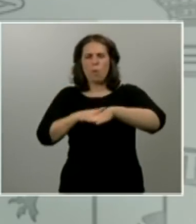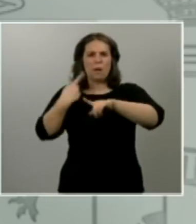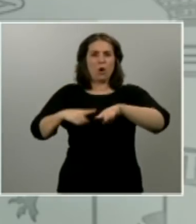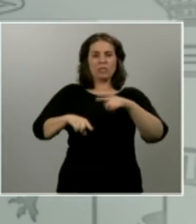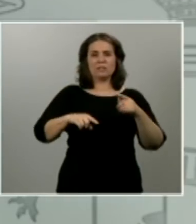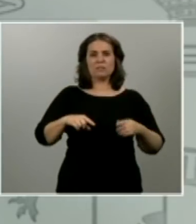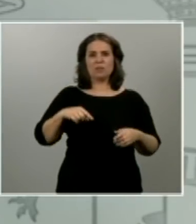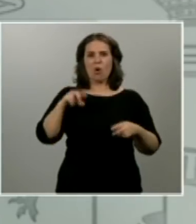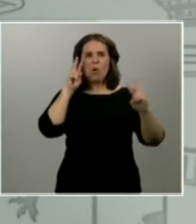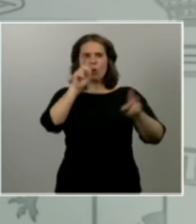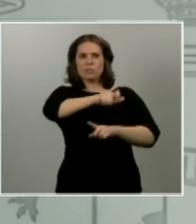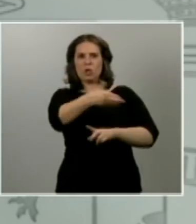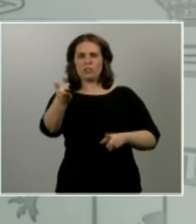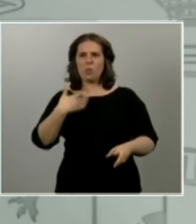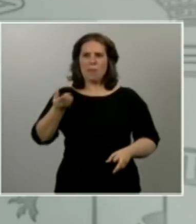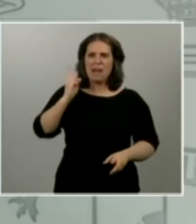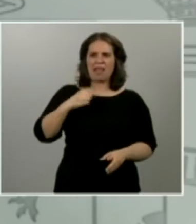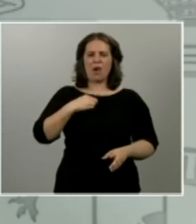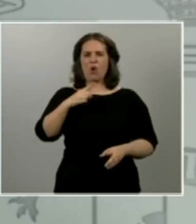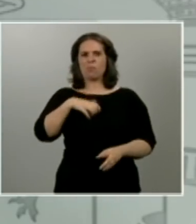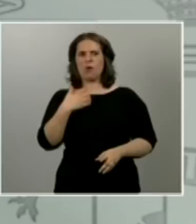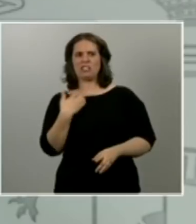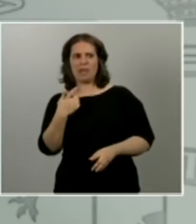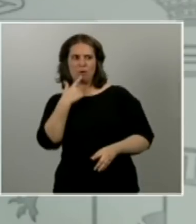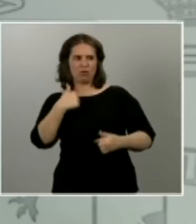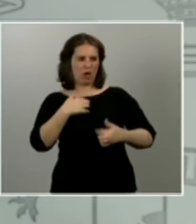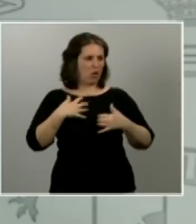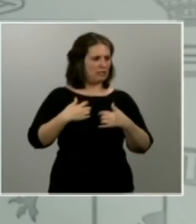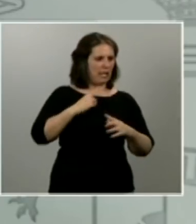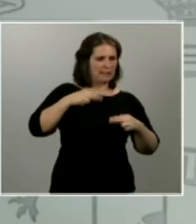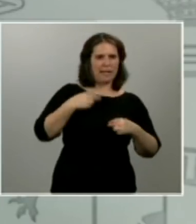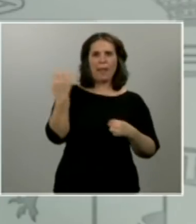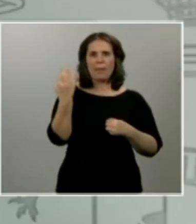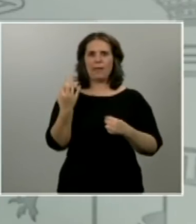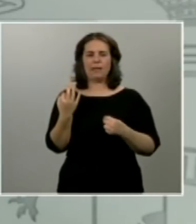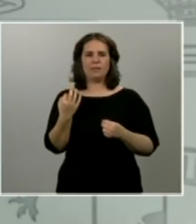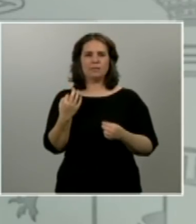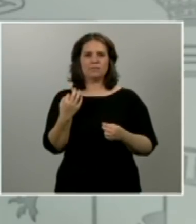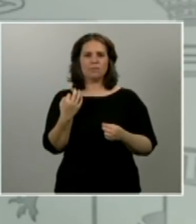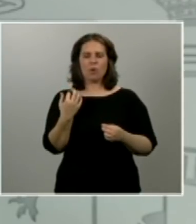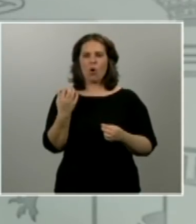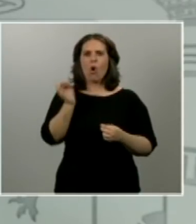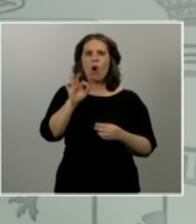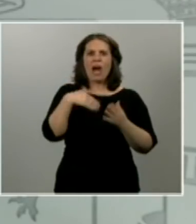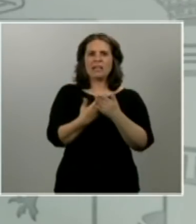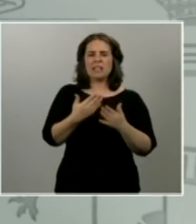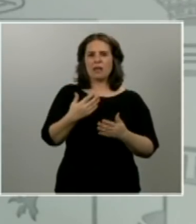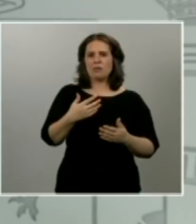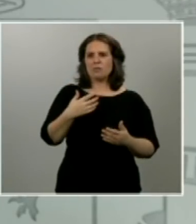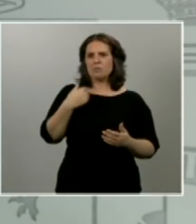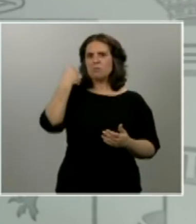un estorbo o como una amenaza podemos desentendernos de nuestra desgracia o incluso pensar que es una oportunidad para nuestra